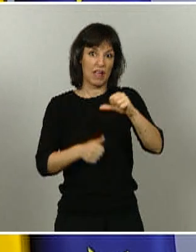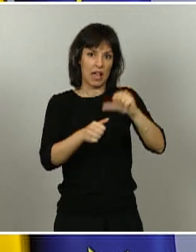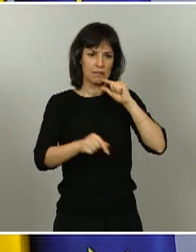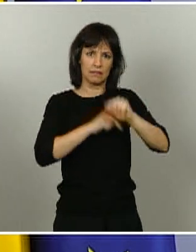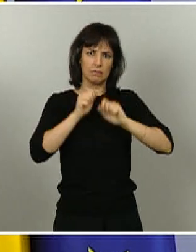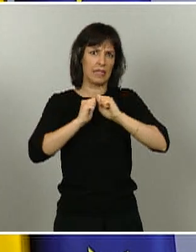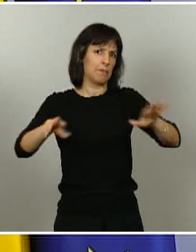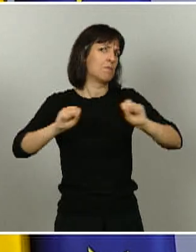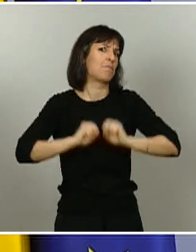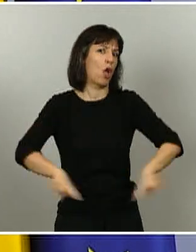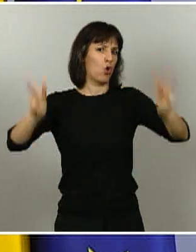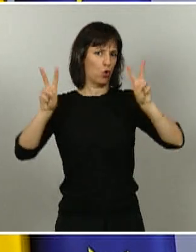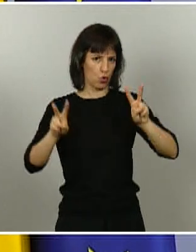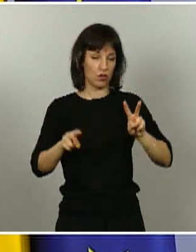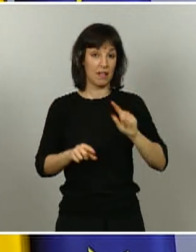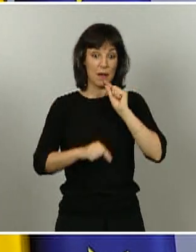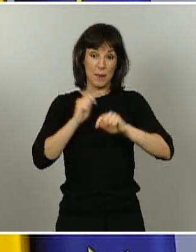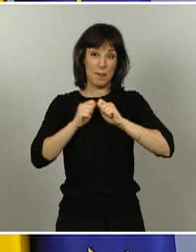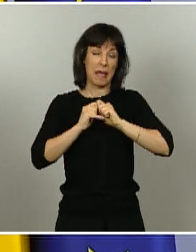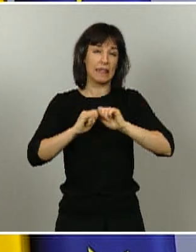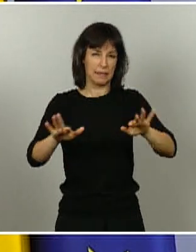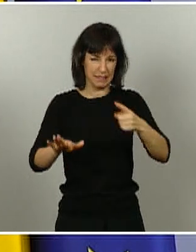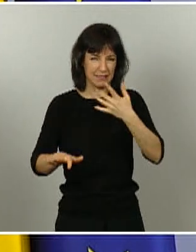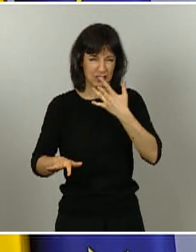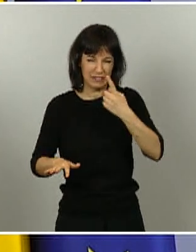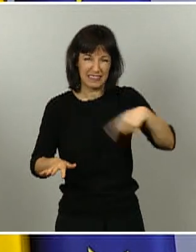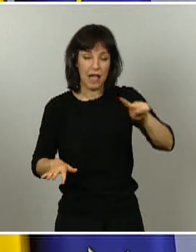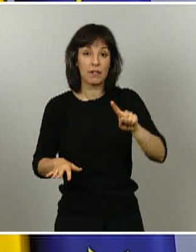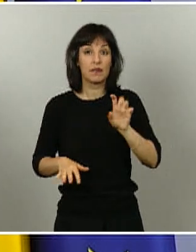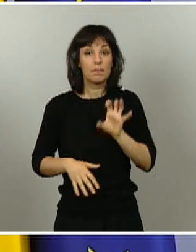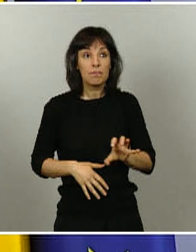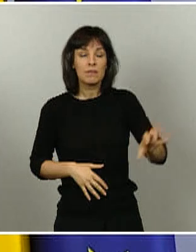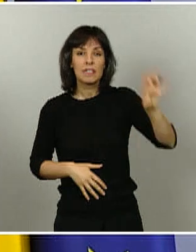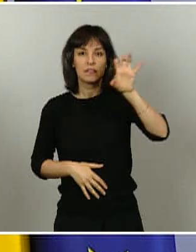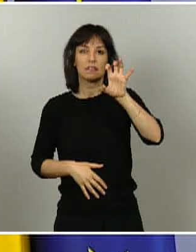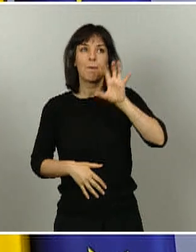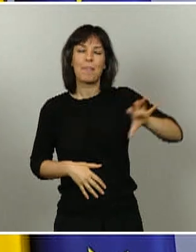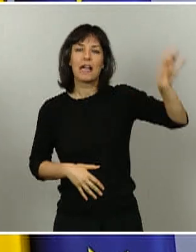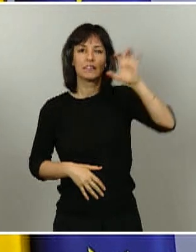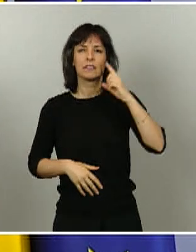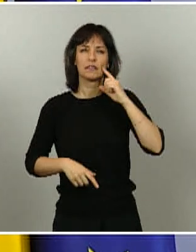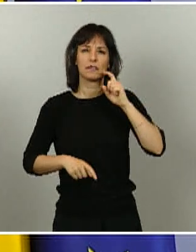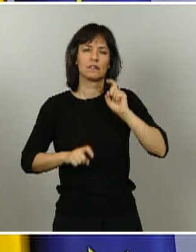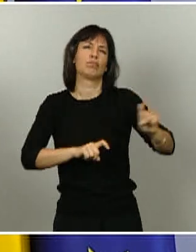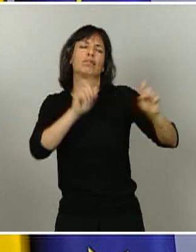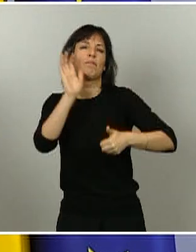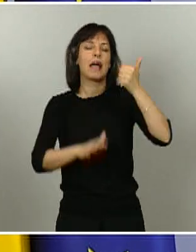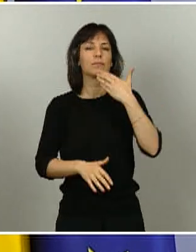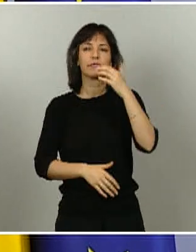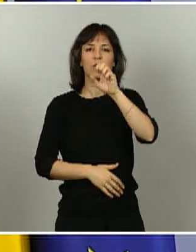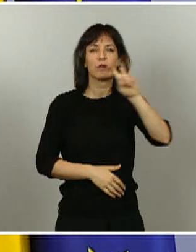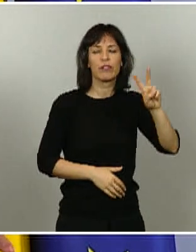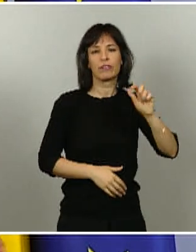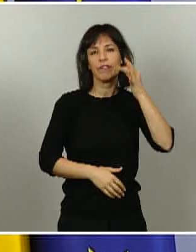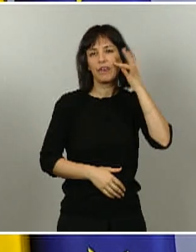pandemia que ha afectado más, como ustedes saben, a aquellos países con más tránsito de personas, como Estados Unidos, Francia, Italia, el Reino Unido o